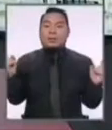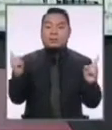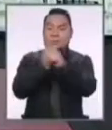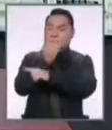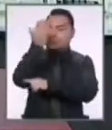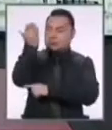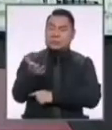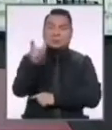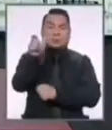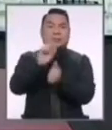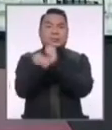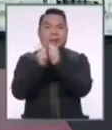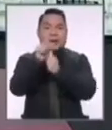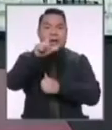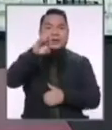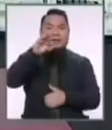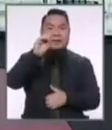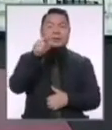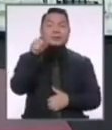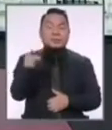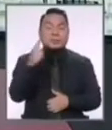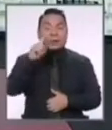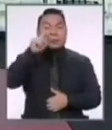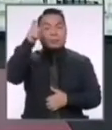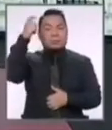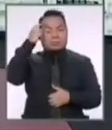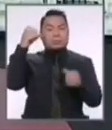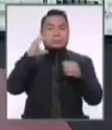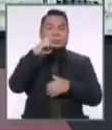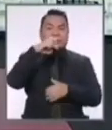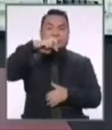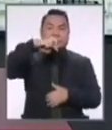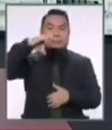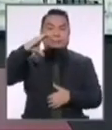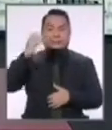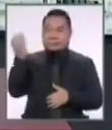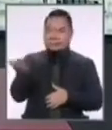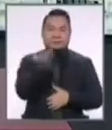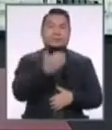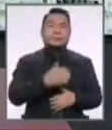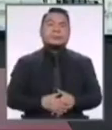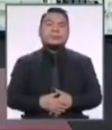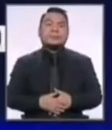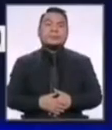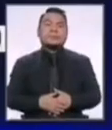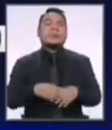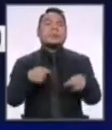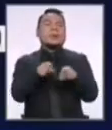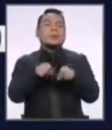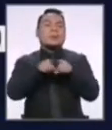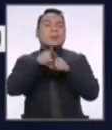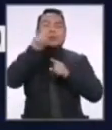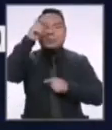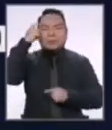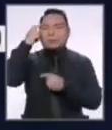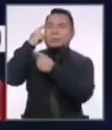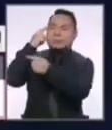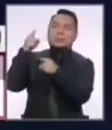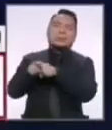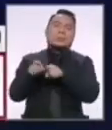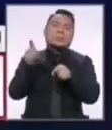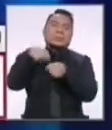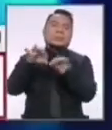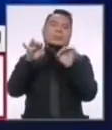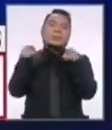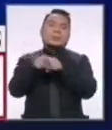turno del candidato Alberto Bengolea del Partido Popular Cristiano. Sus 30 segundos. Los mismos políticos de siempre de los que Dios Forsyth pertenece